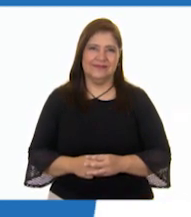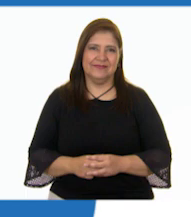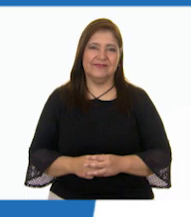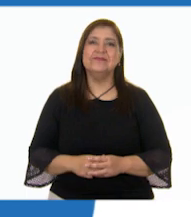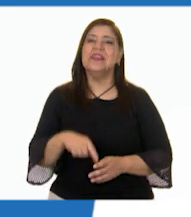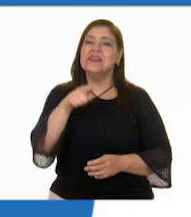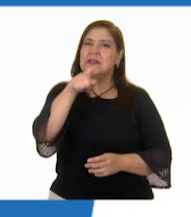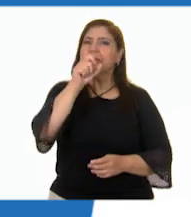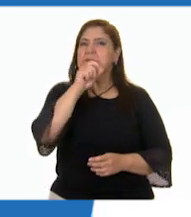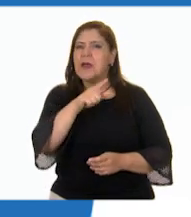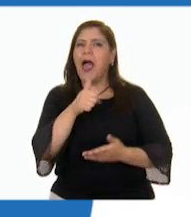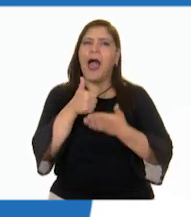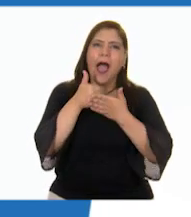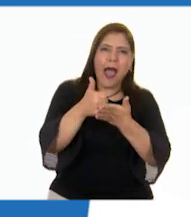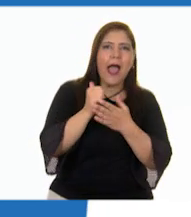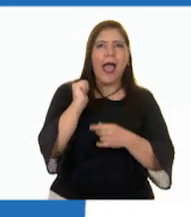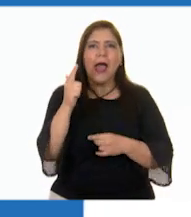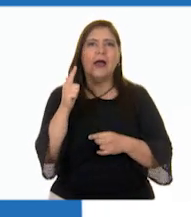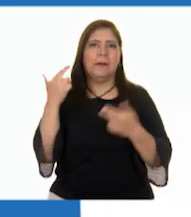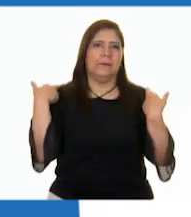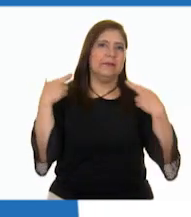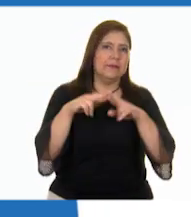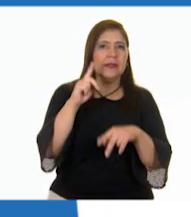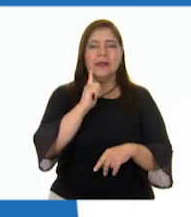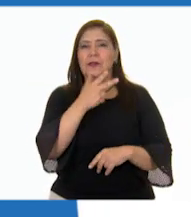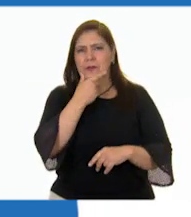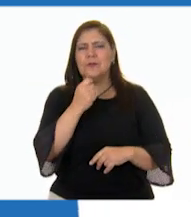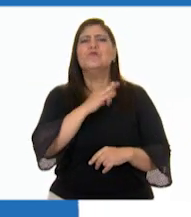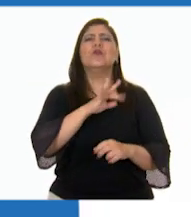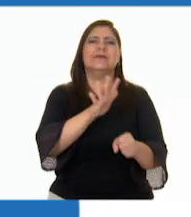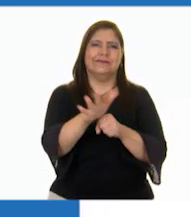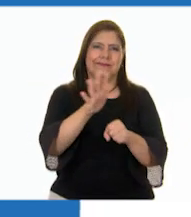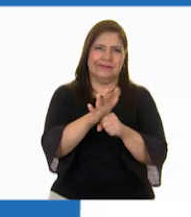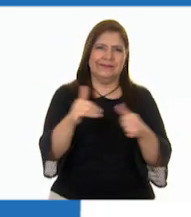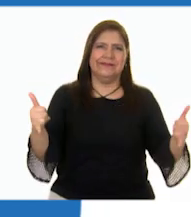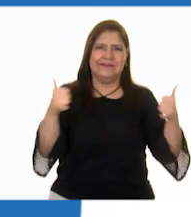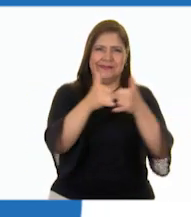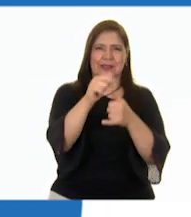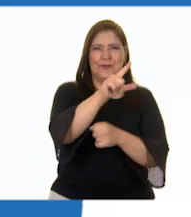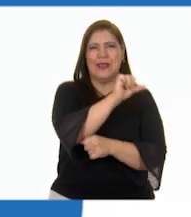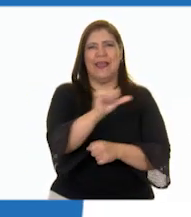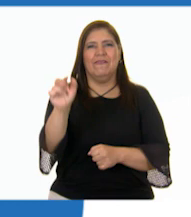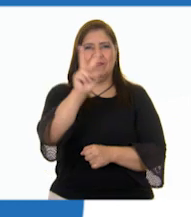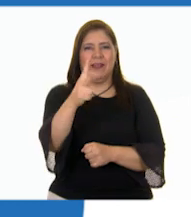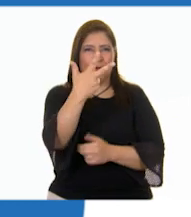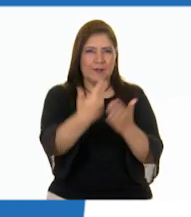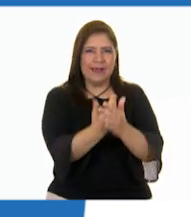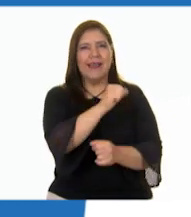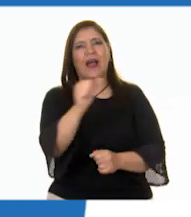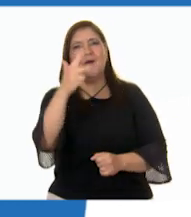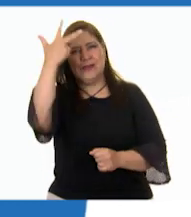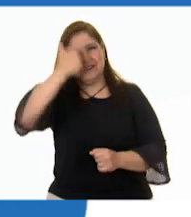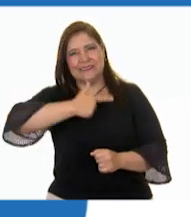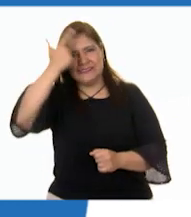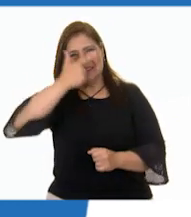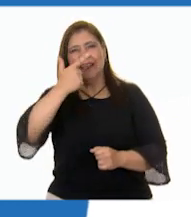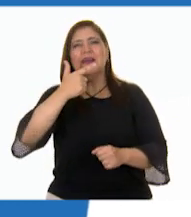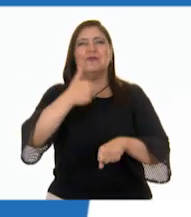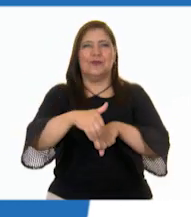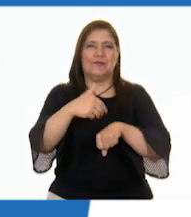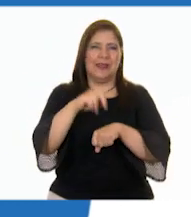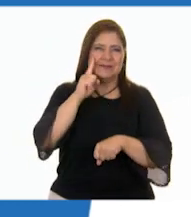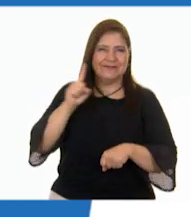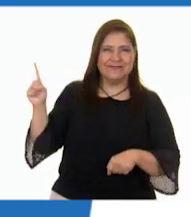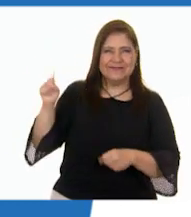Para solicitar apoyo pedagógico comunícate con maestras y maestros de lunes a viernes de 8 a 20 horas al